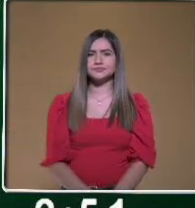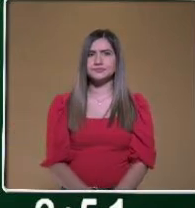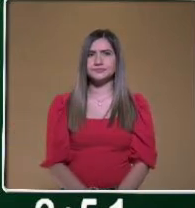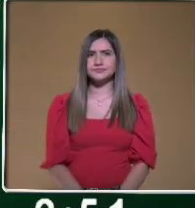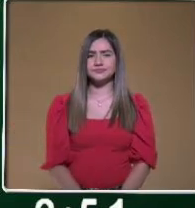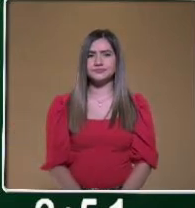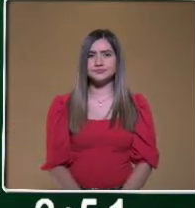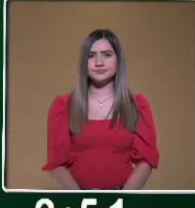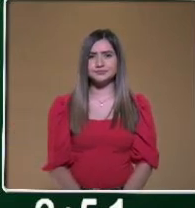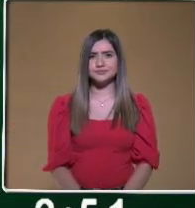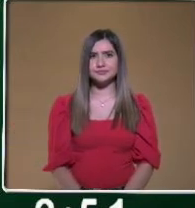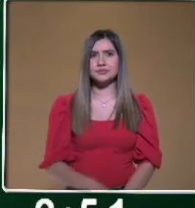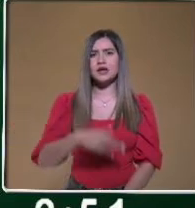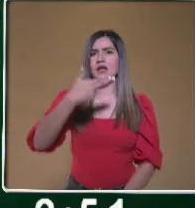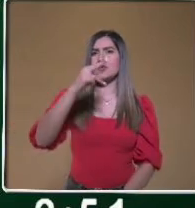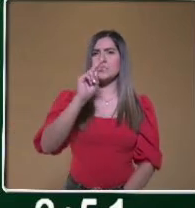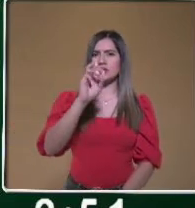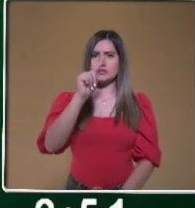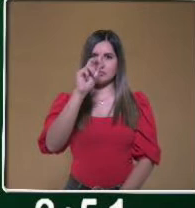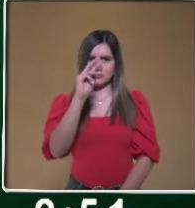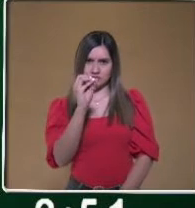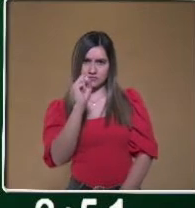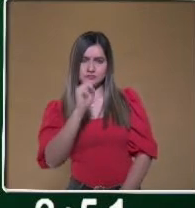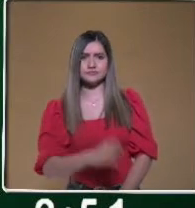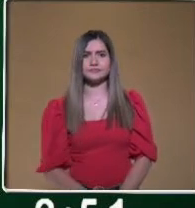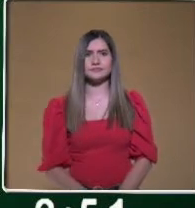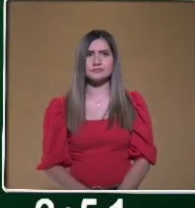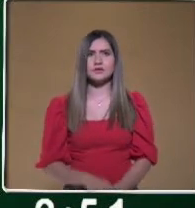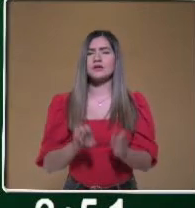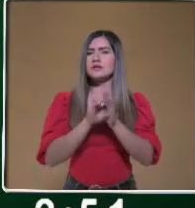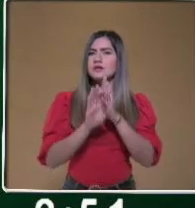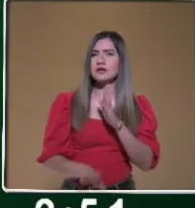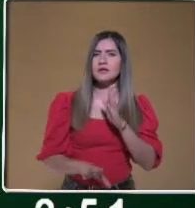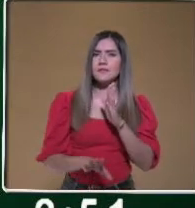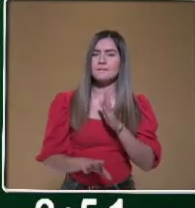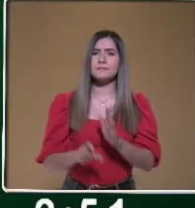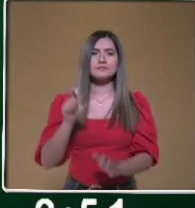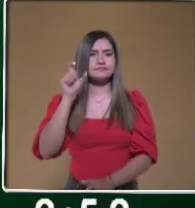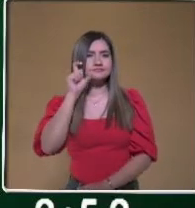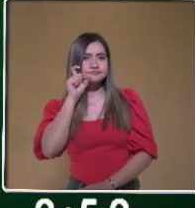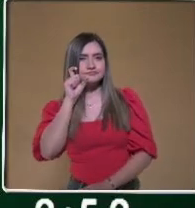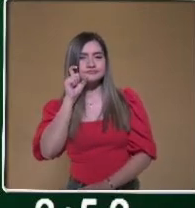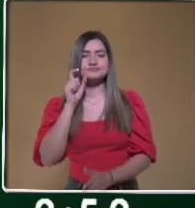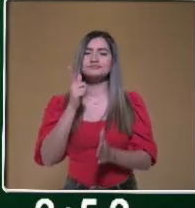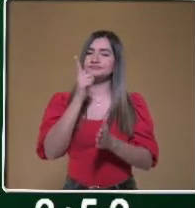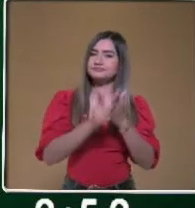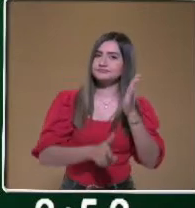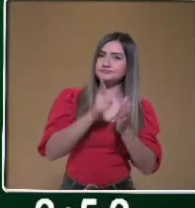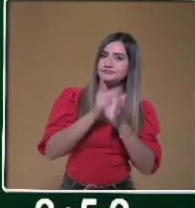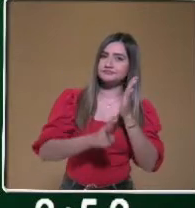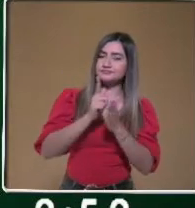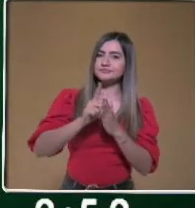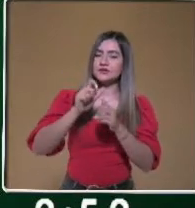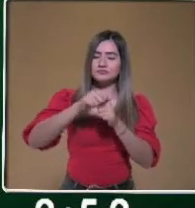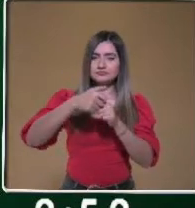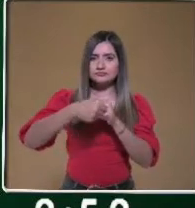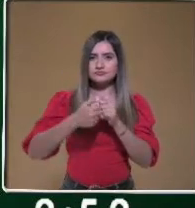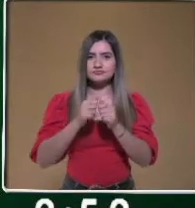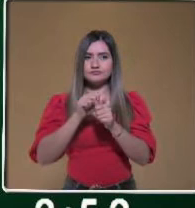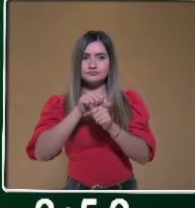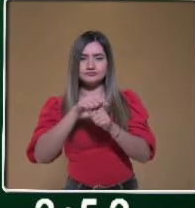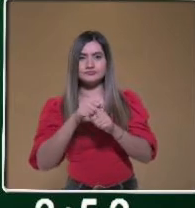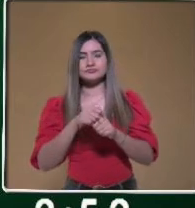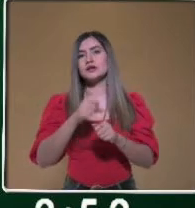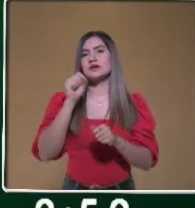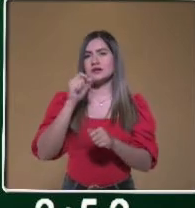invernaderos. Algunos ejemplos de las hortalizas son el tomate, rábano, lechuga, papa, espinaca.